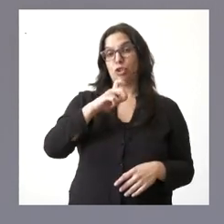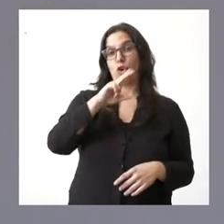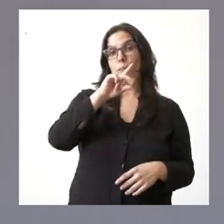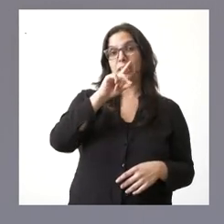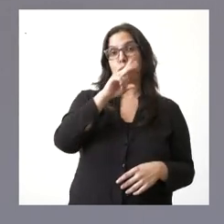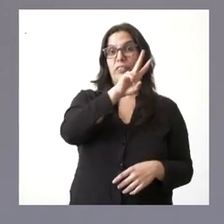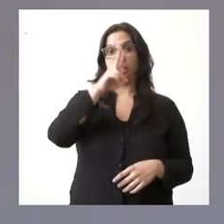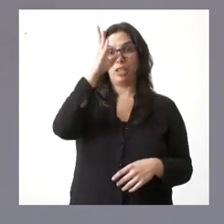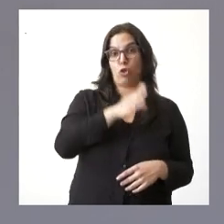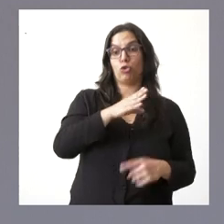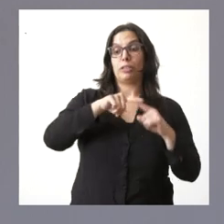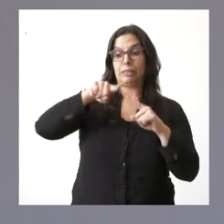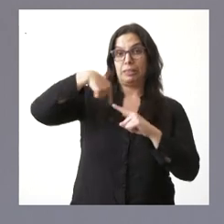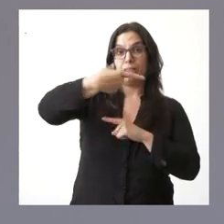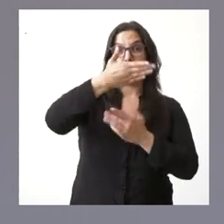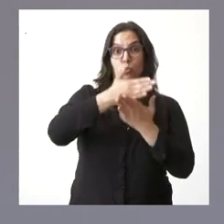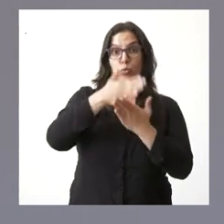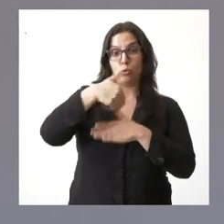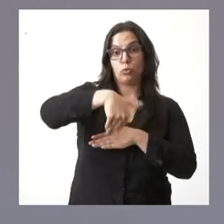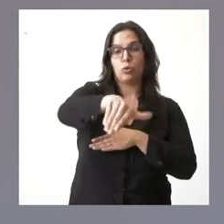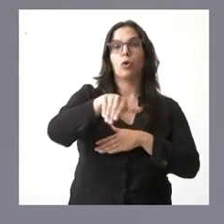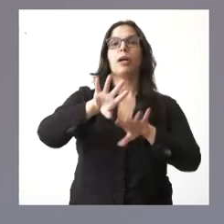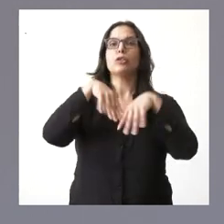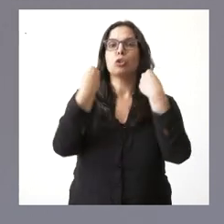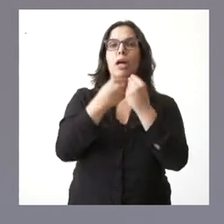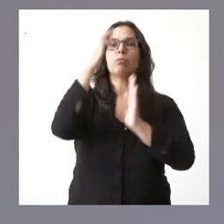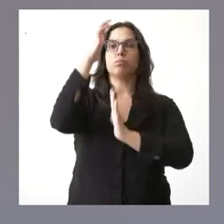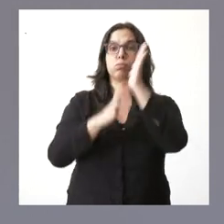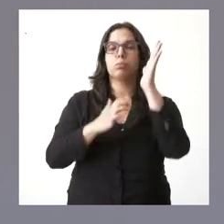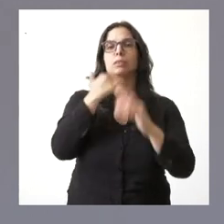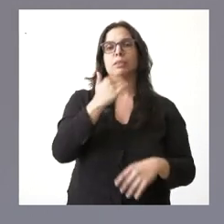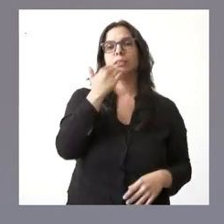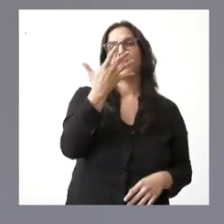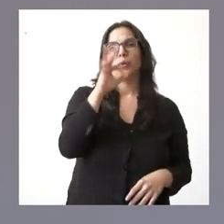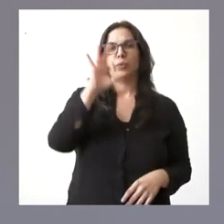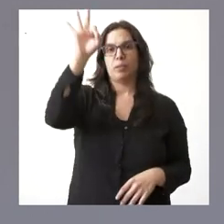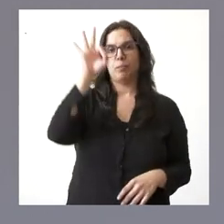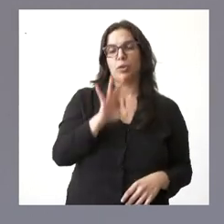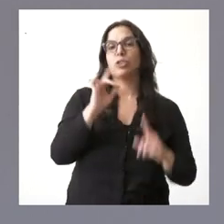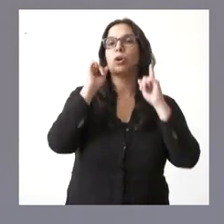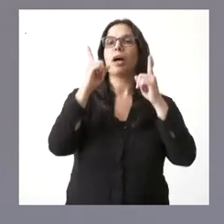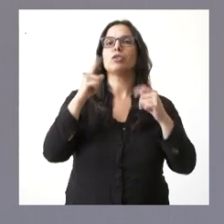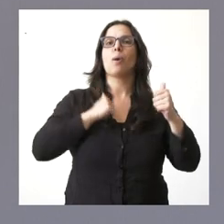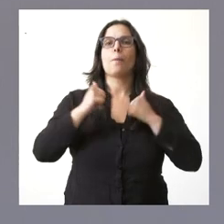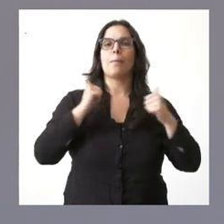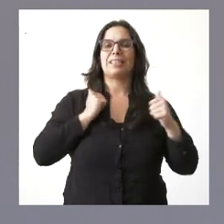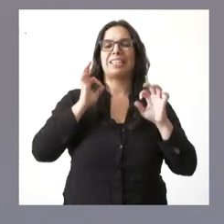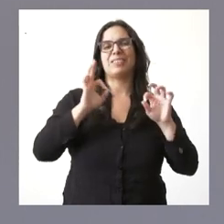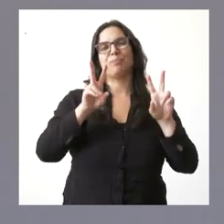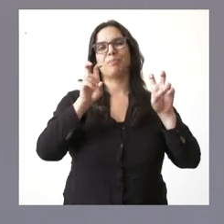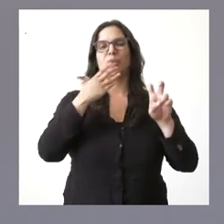-2022 y el curso 2022-2023, la reducción rondará el 50% cuando hablamos de los másteres habilitantes.